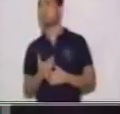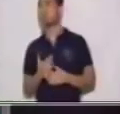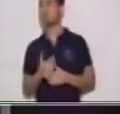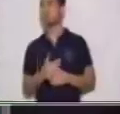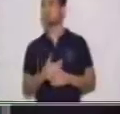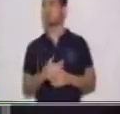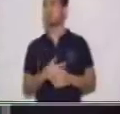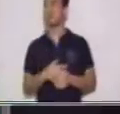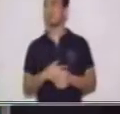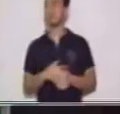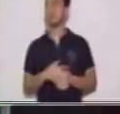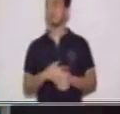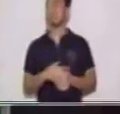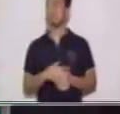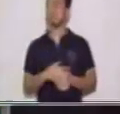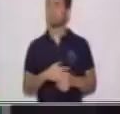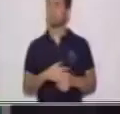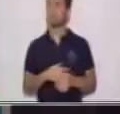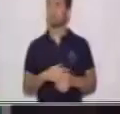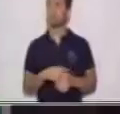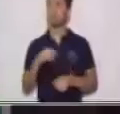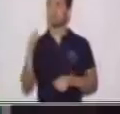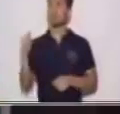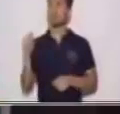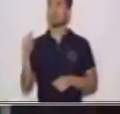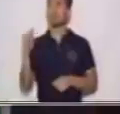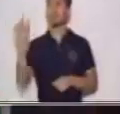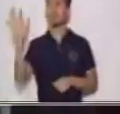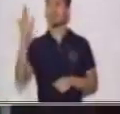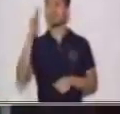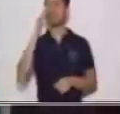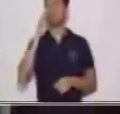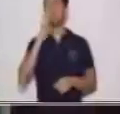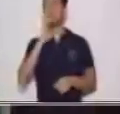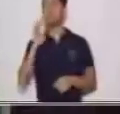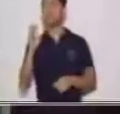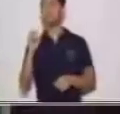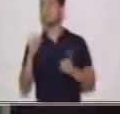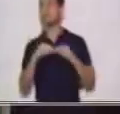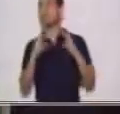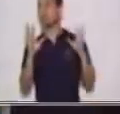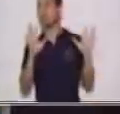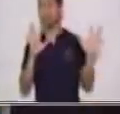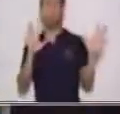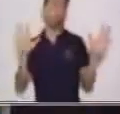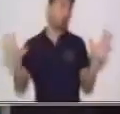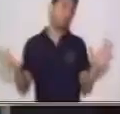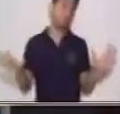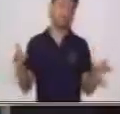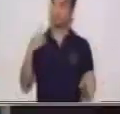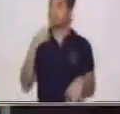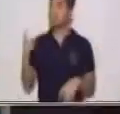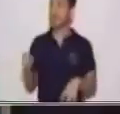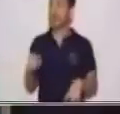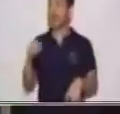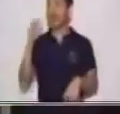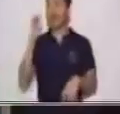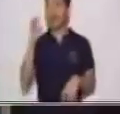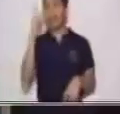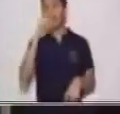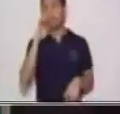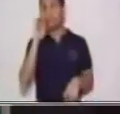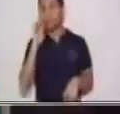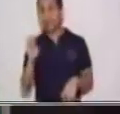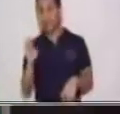estás en la escuela? O, ese olor es muy asqueroso. Muy bien, cuando hablamos de este olor, estoy viendo